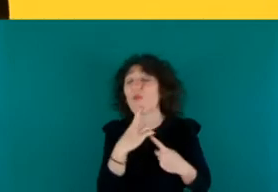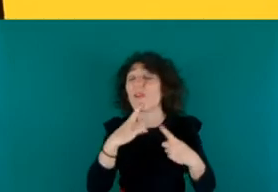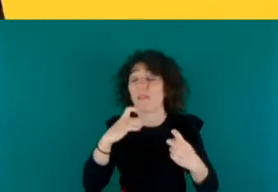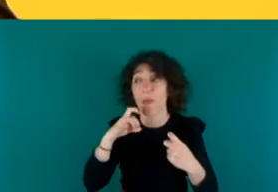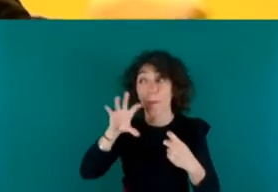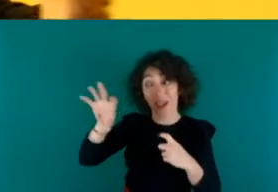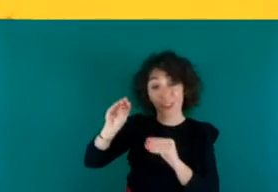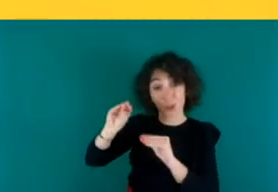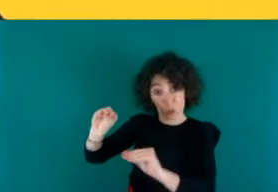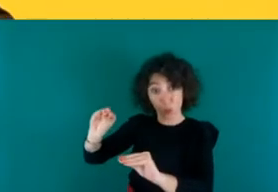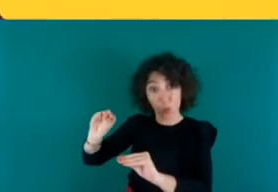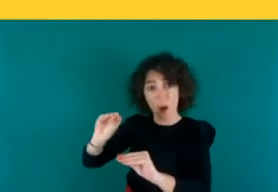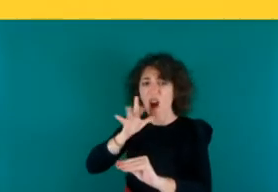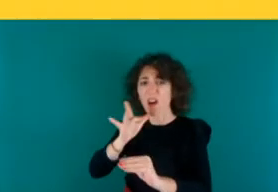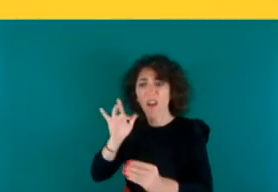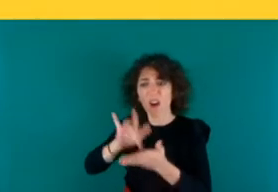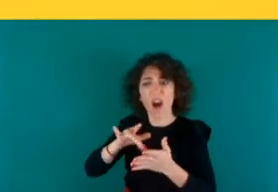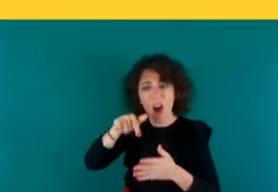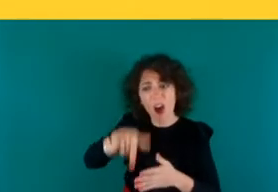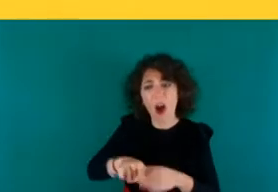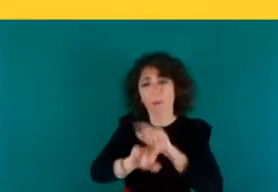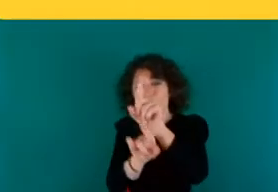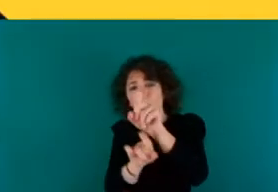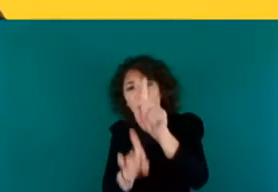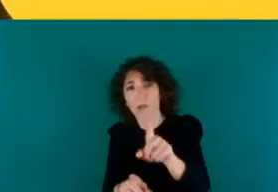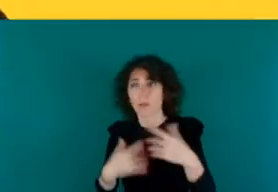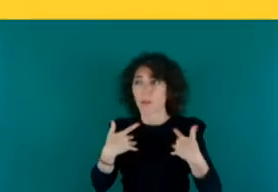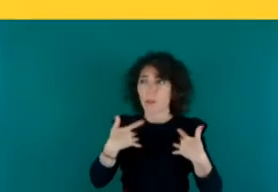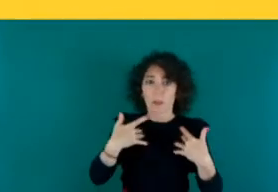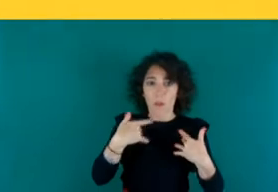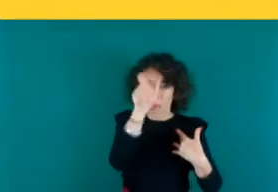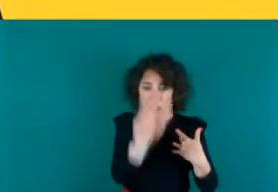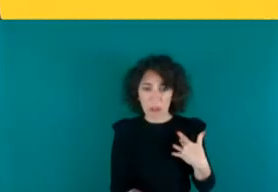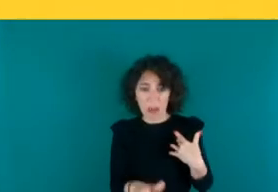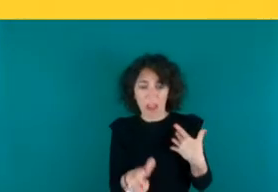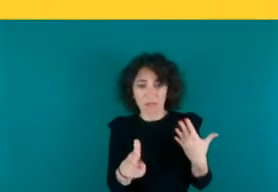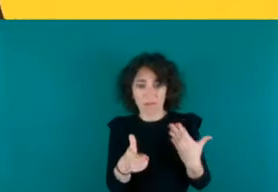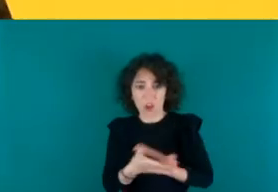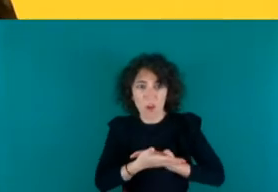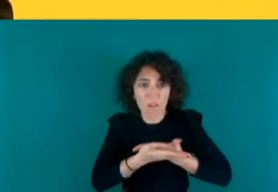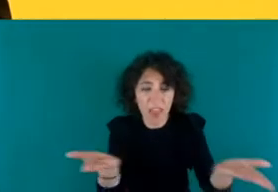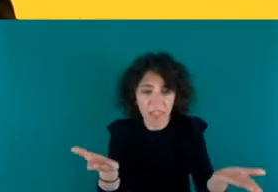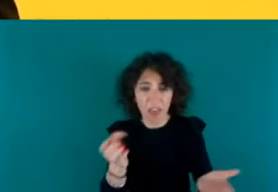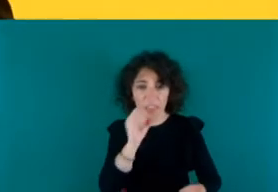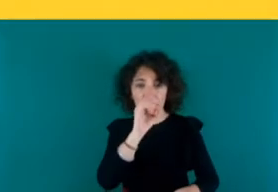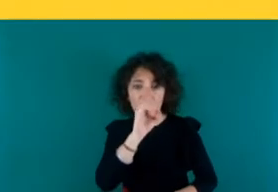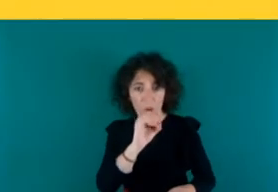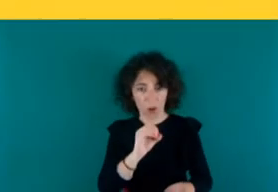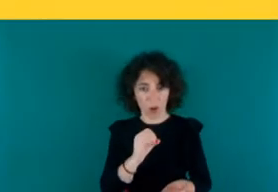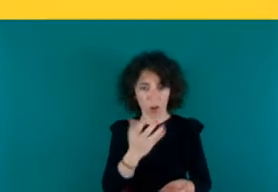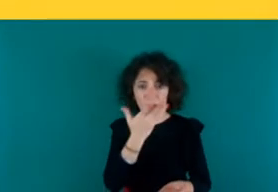tener que venir aquí y revivir todo eso ante una persona que no le inspira ningún tipo de confianza y que no conoce de nada.